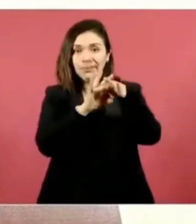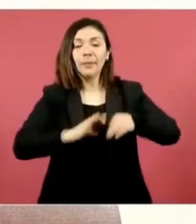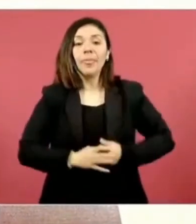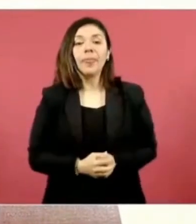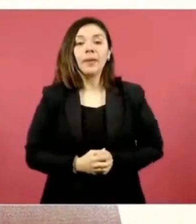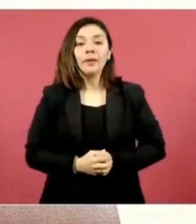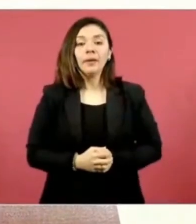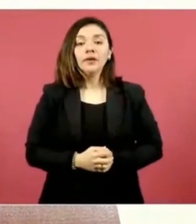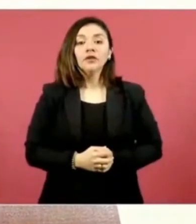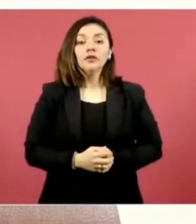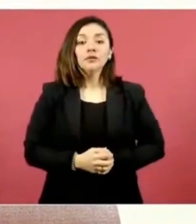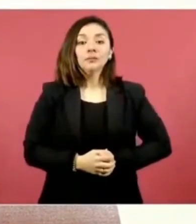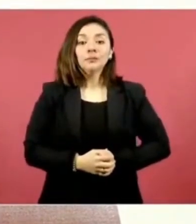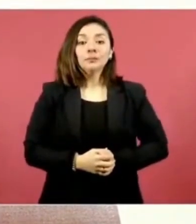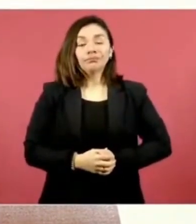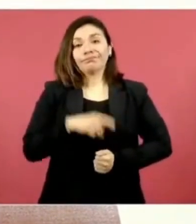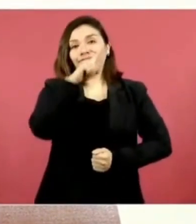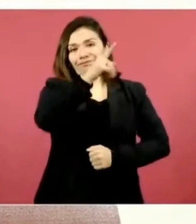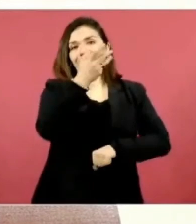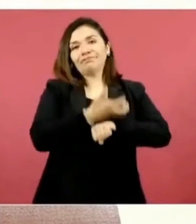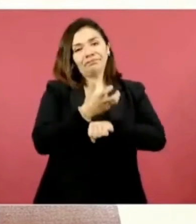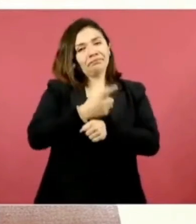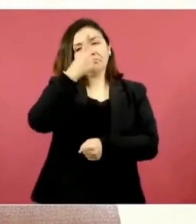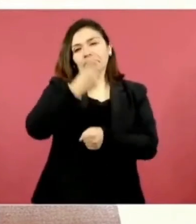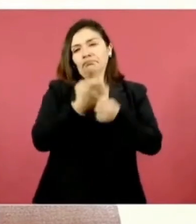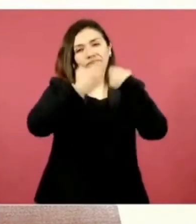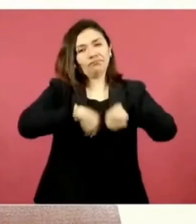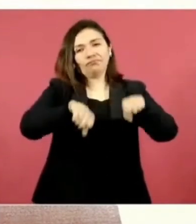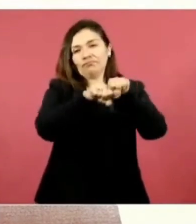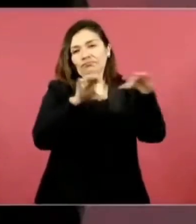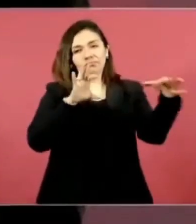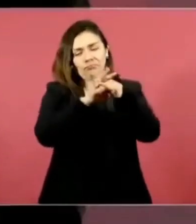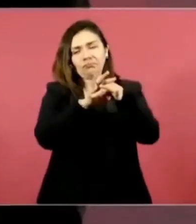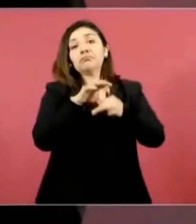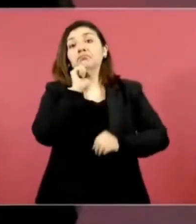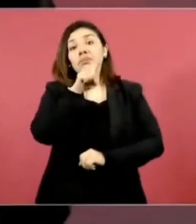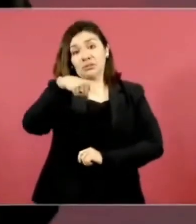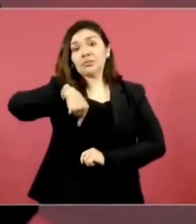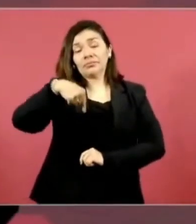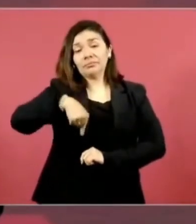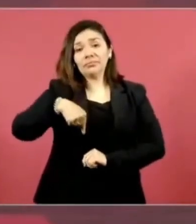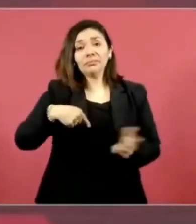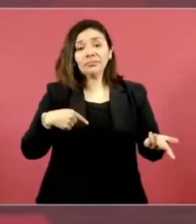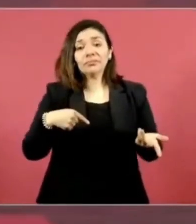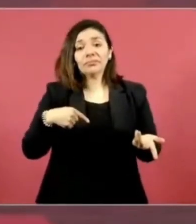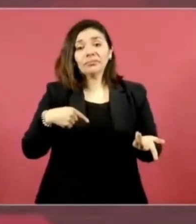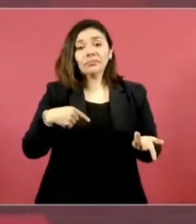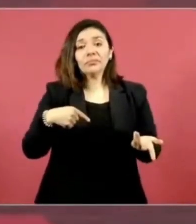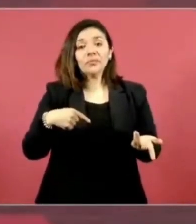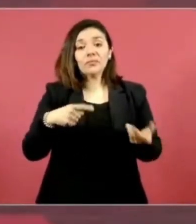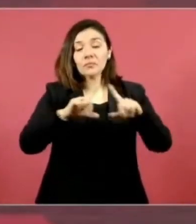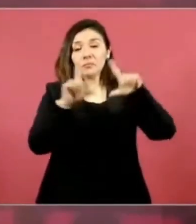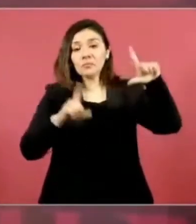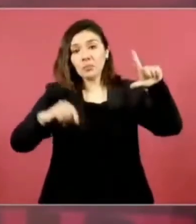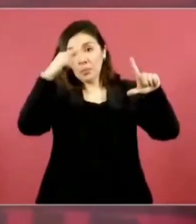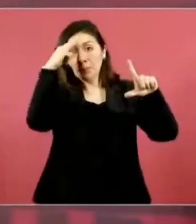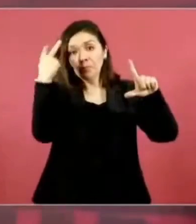Ellos son nuestros principales socios, y también nosotros, en términos